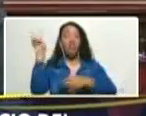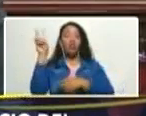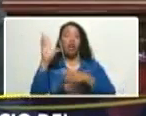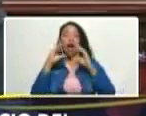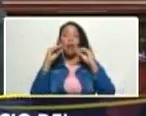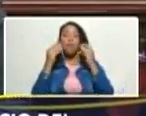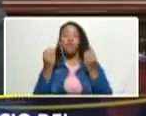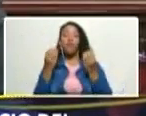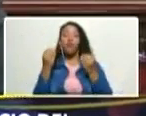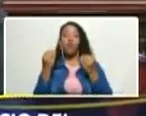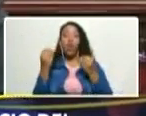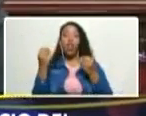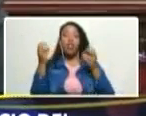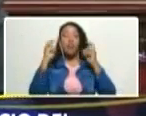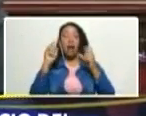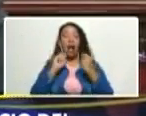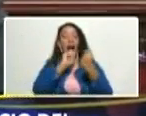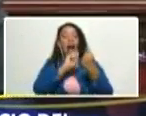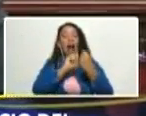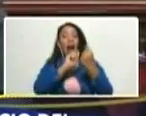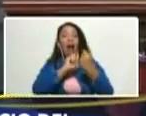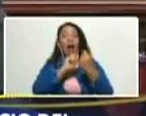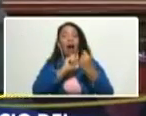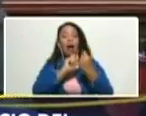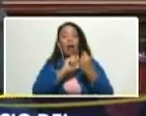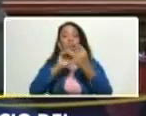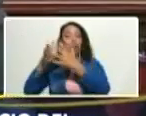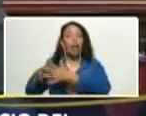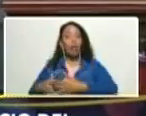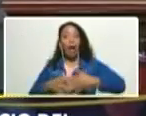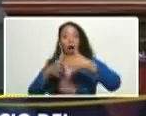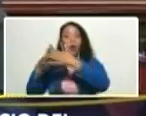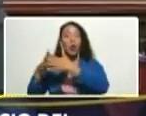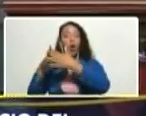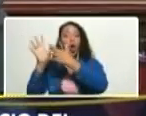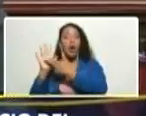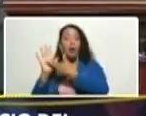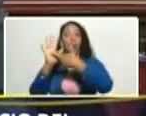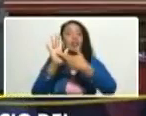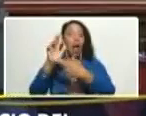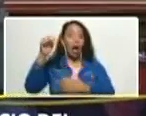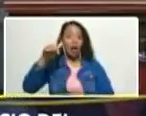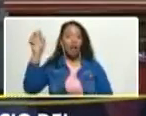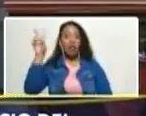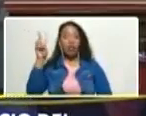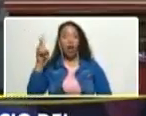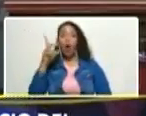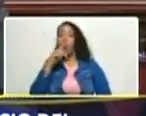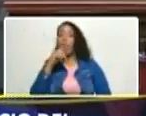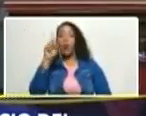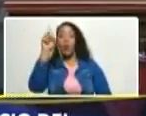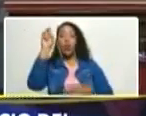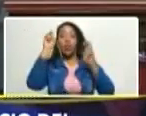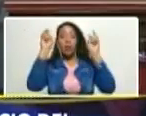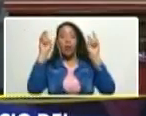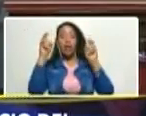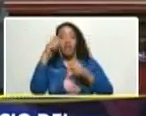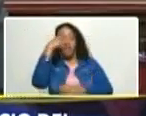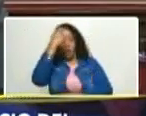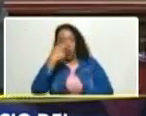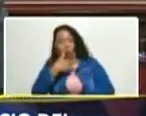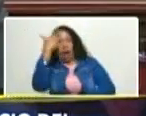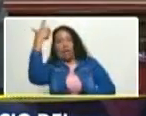de la autocrítica y todo eso pero el imperio estadounidense y sus representantes en Venezuela no tienen un ápice de vergüenza